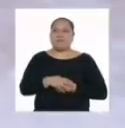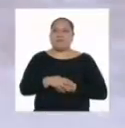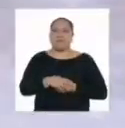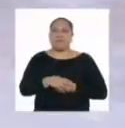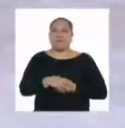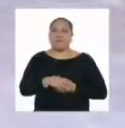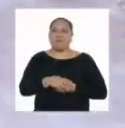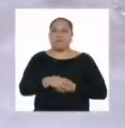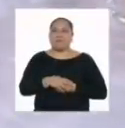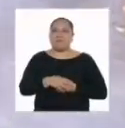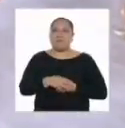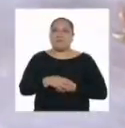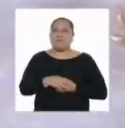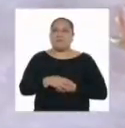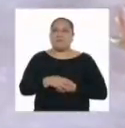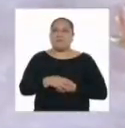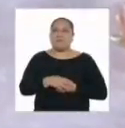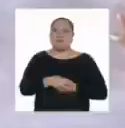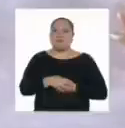Cuatro gotas.